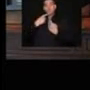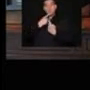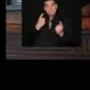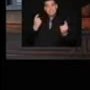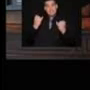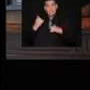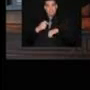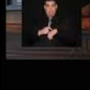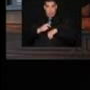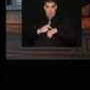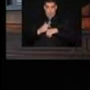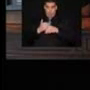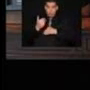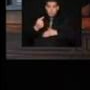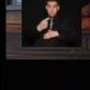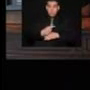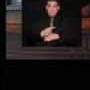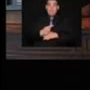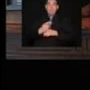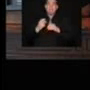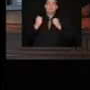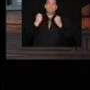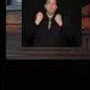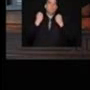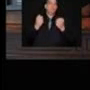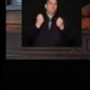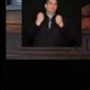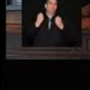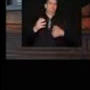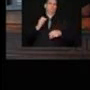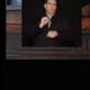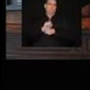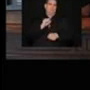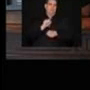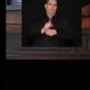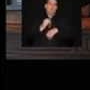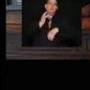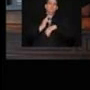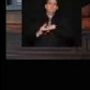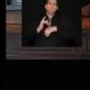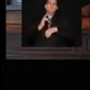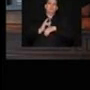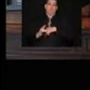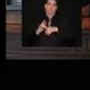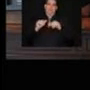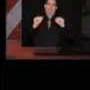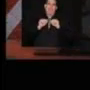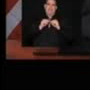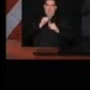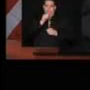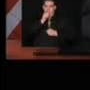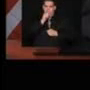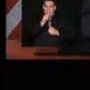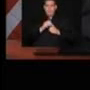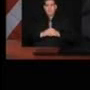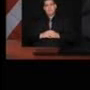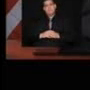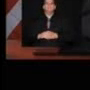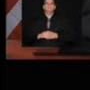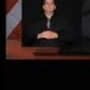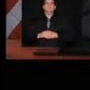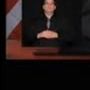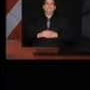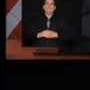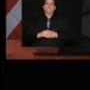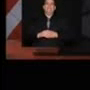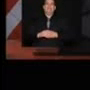próximos días recibirán la oferta de miles de nuevos empleos disponibles en el sector privado. Gracias a